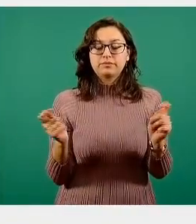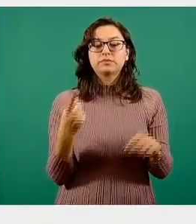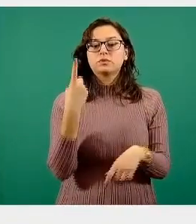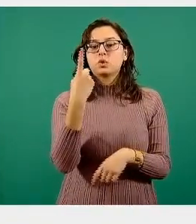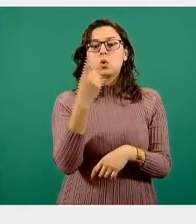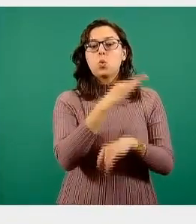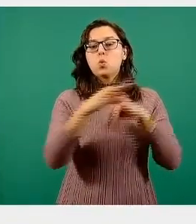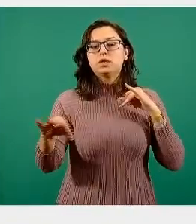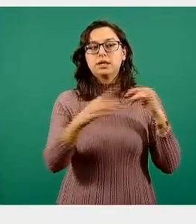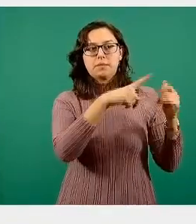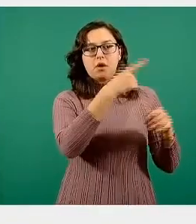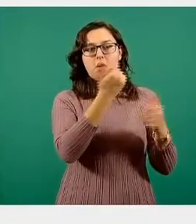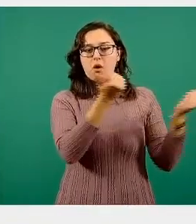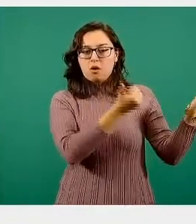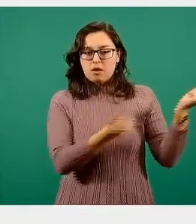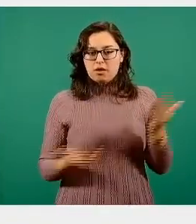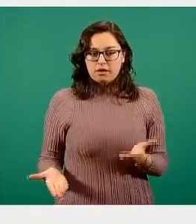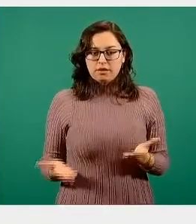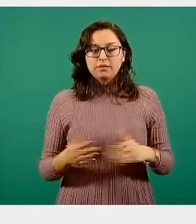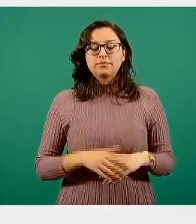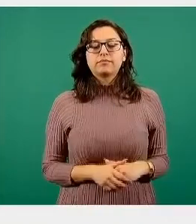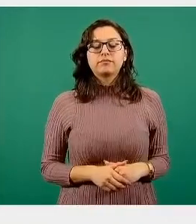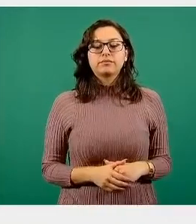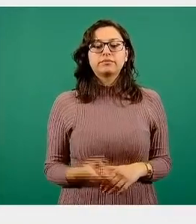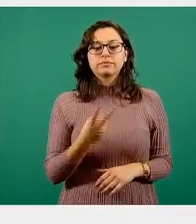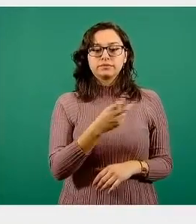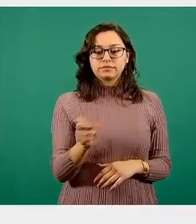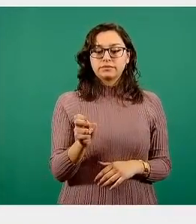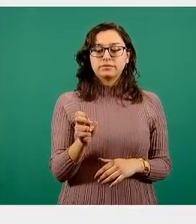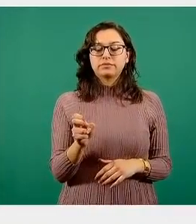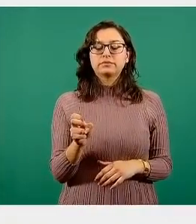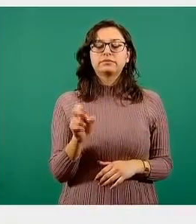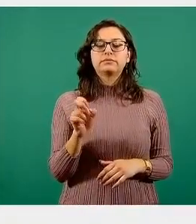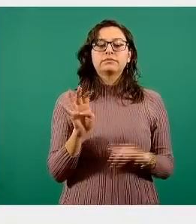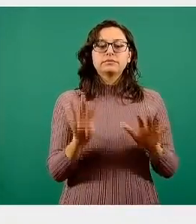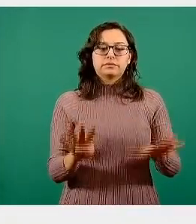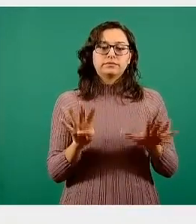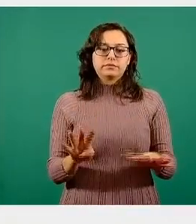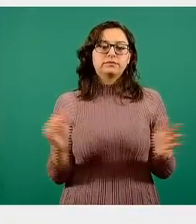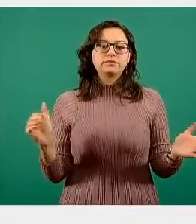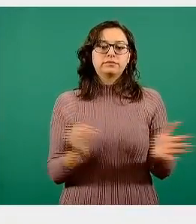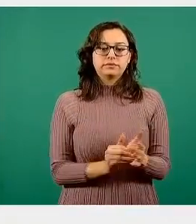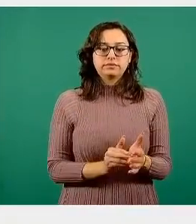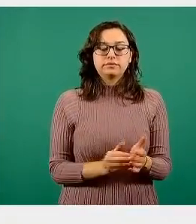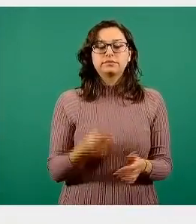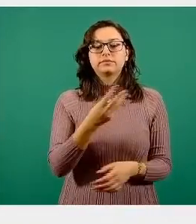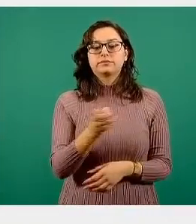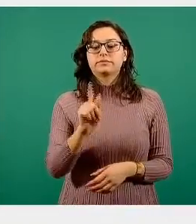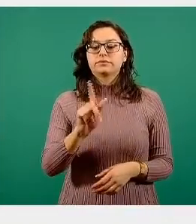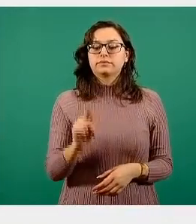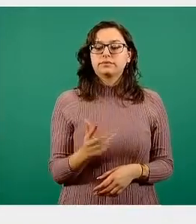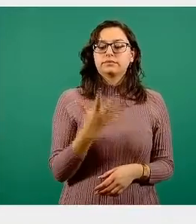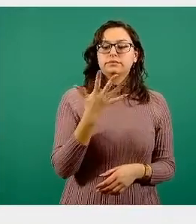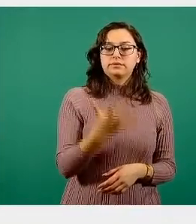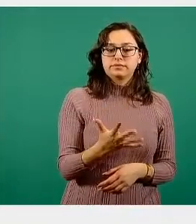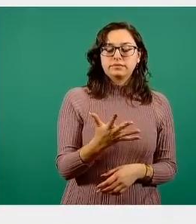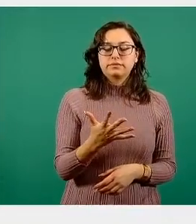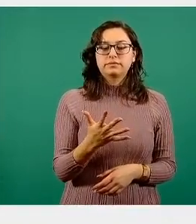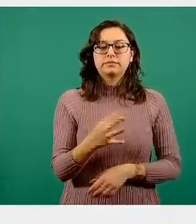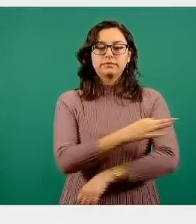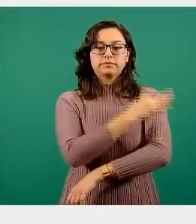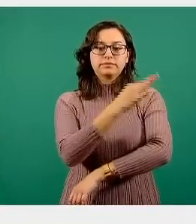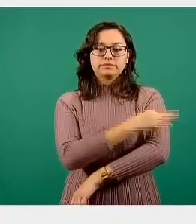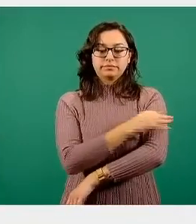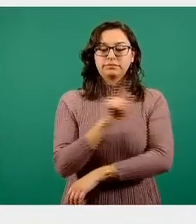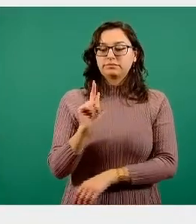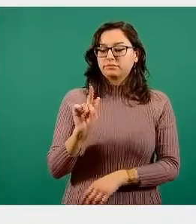y este embarque llegó con doscientas diecinueve mil trescientas setenta y cinco dosis. Setenta y tres por ciento de ellas